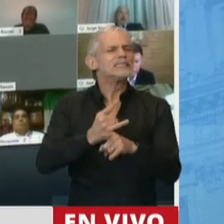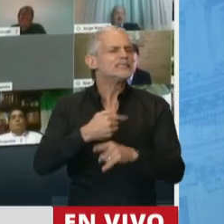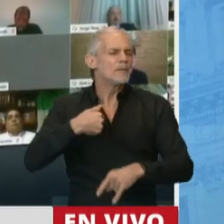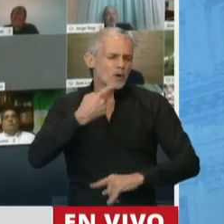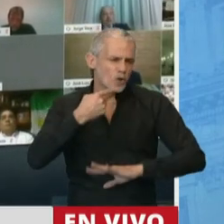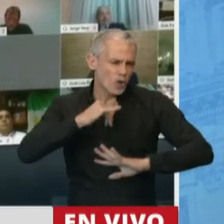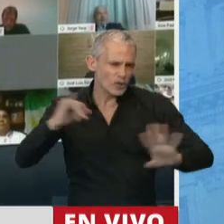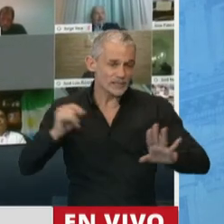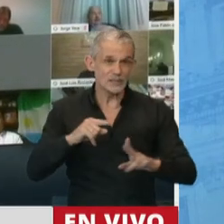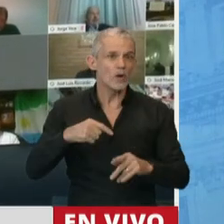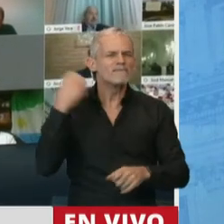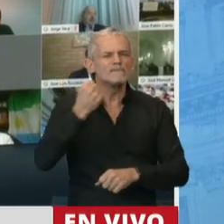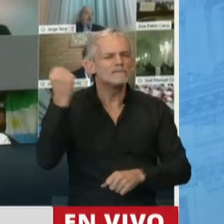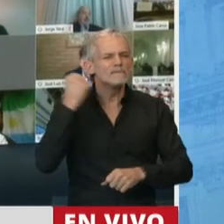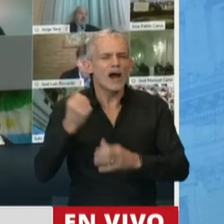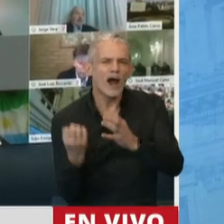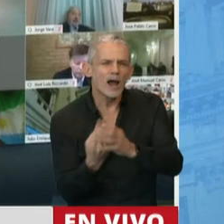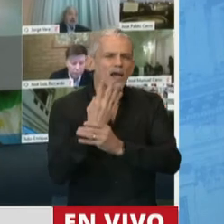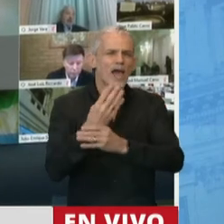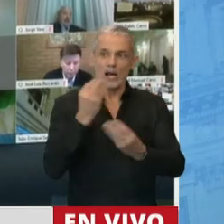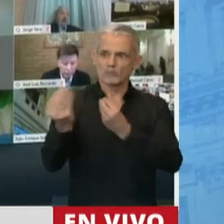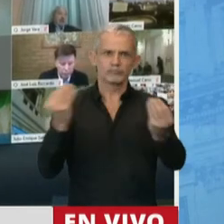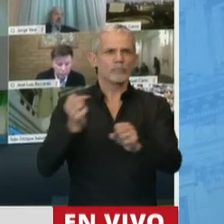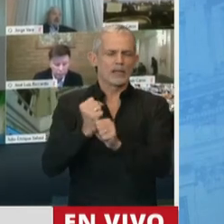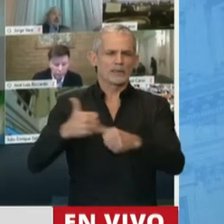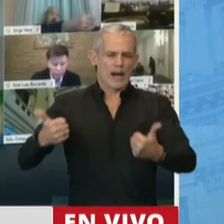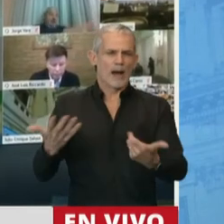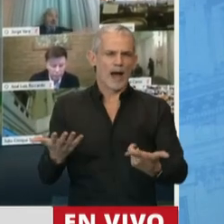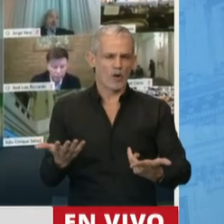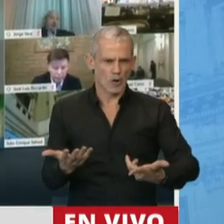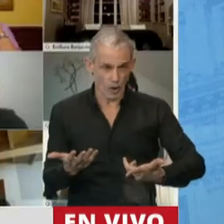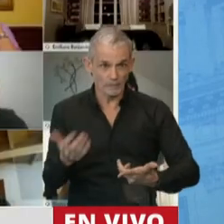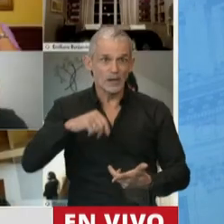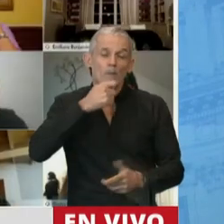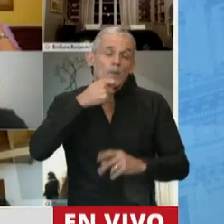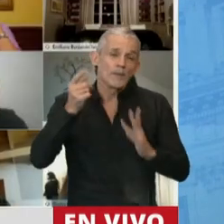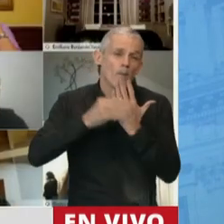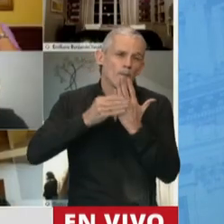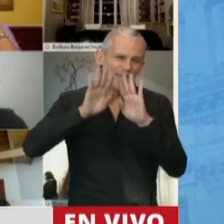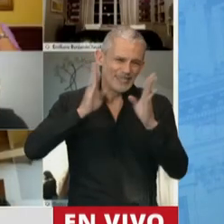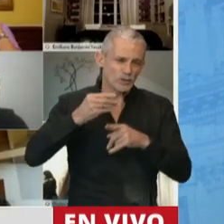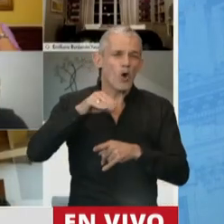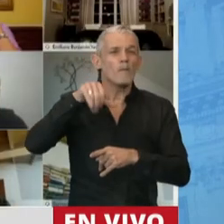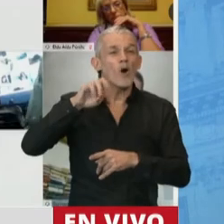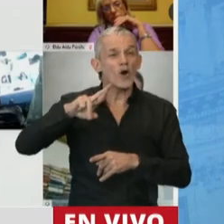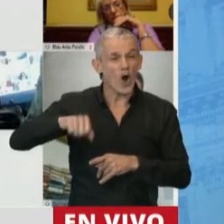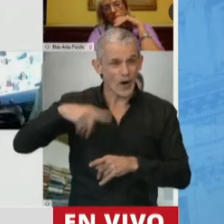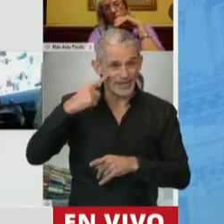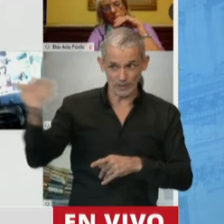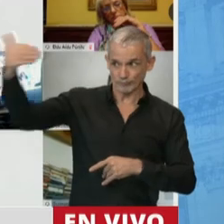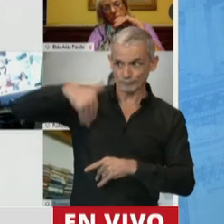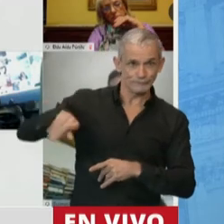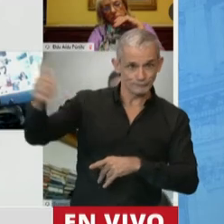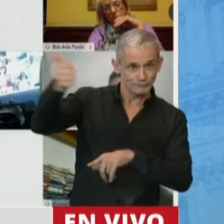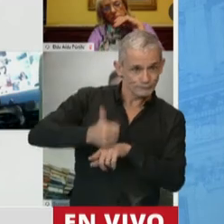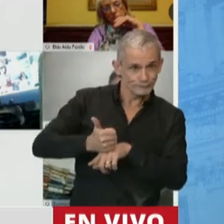procuramos es la creación de trabajo genuino, pero sin embargo el ministro Moroni cuando vino a la Comisión de Legislación